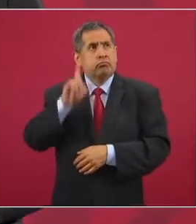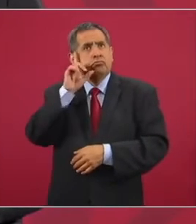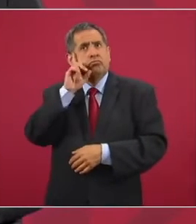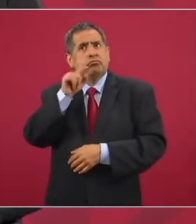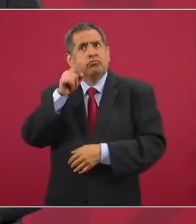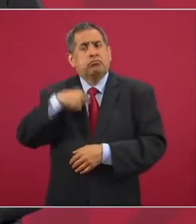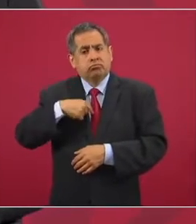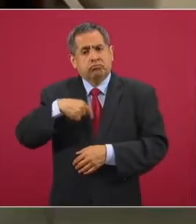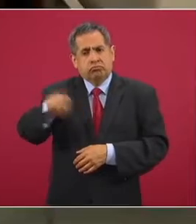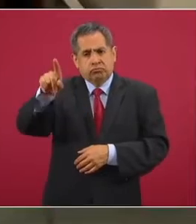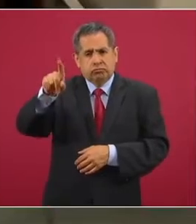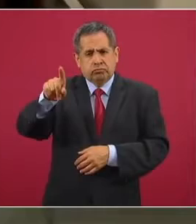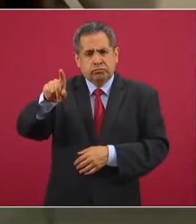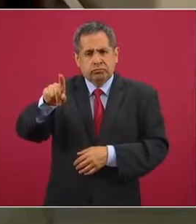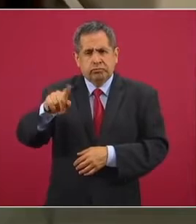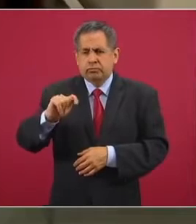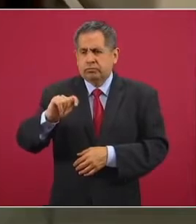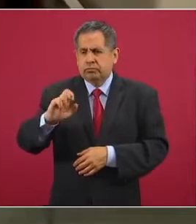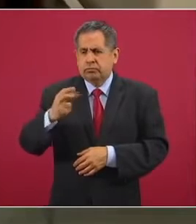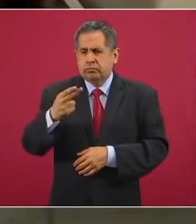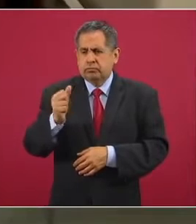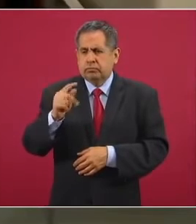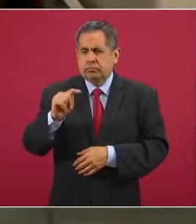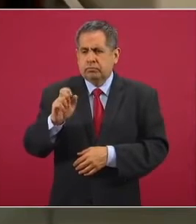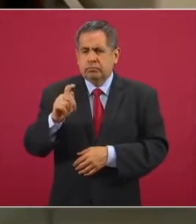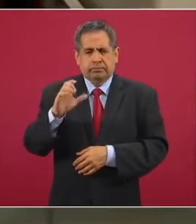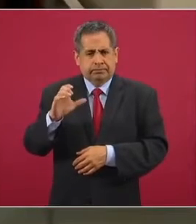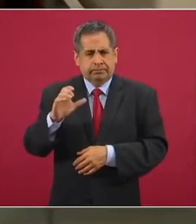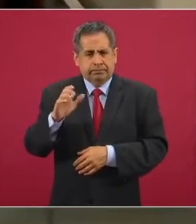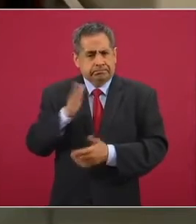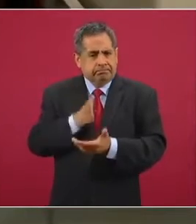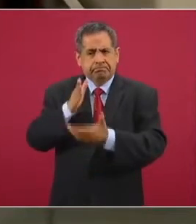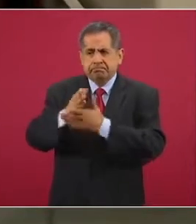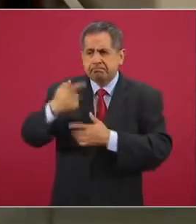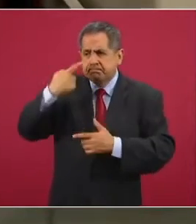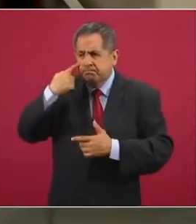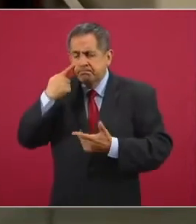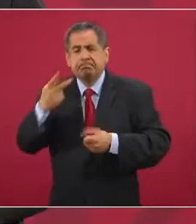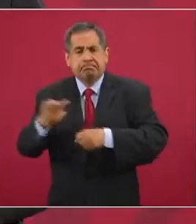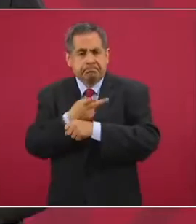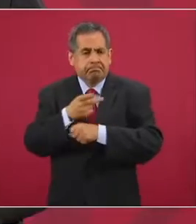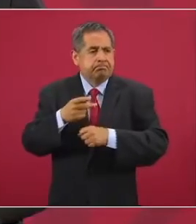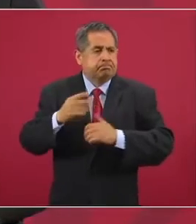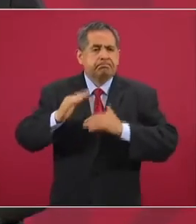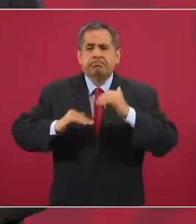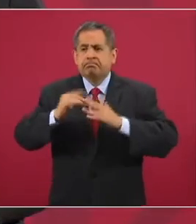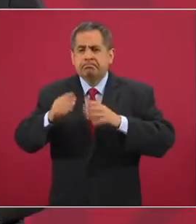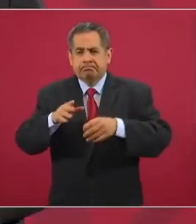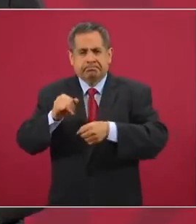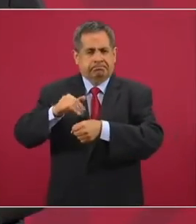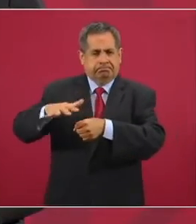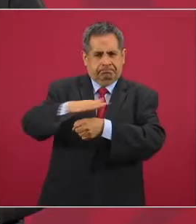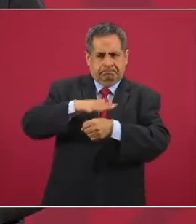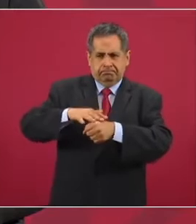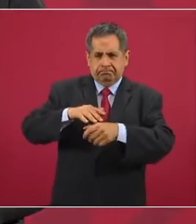voy a Tehuantepec con ese propósito, al Istmo.